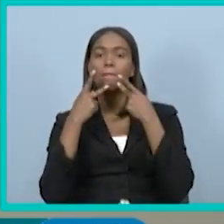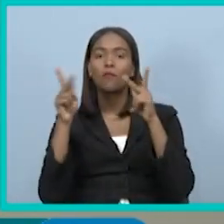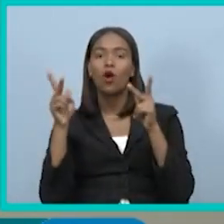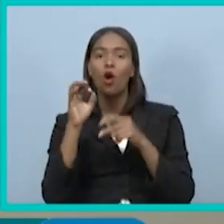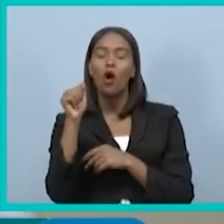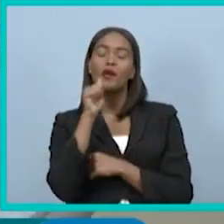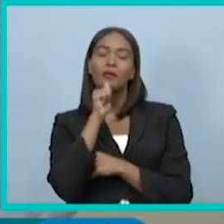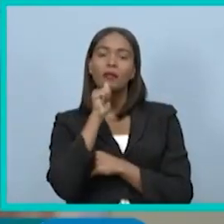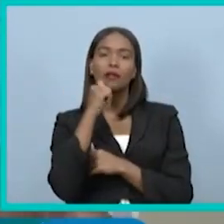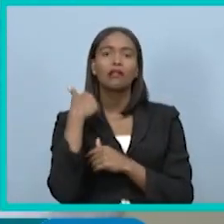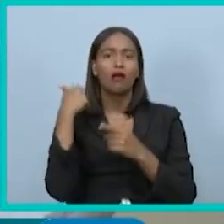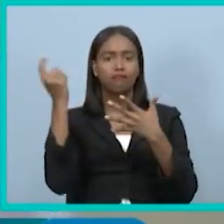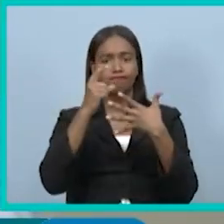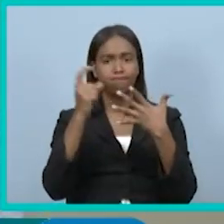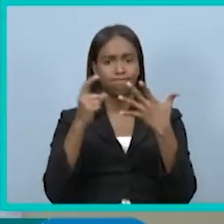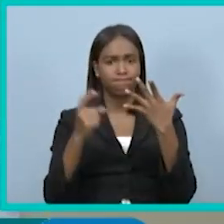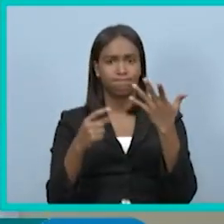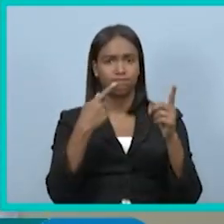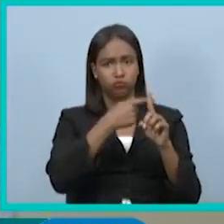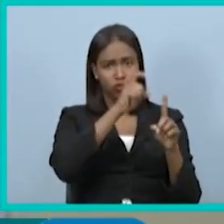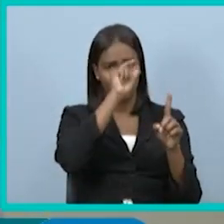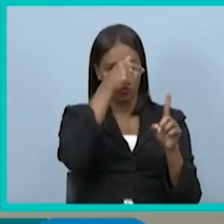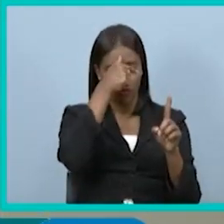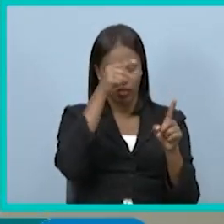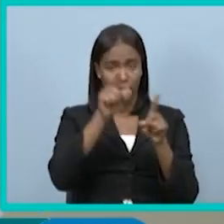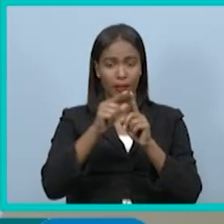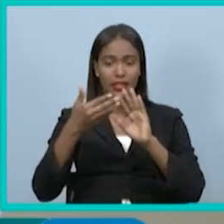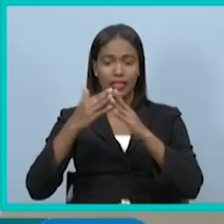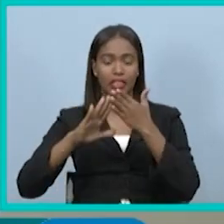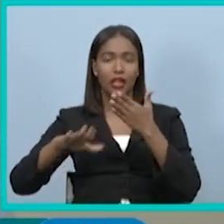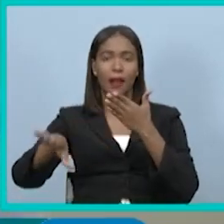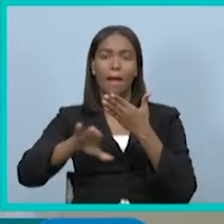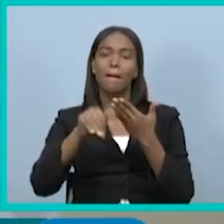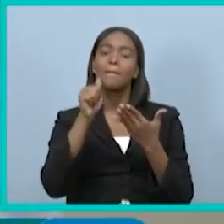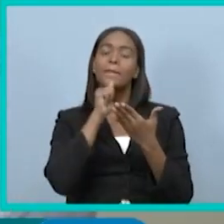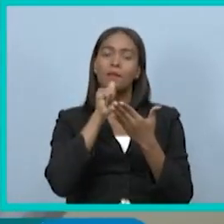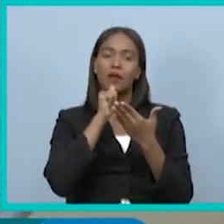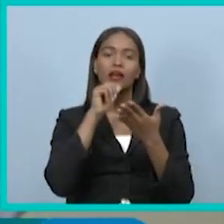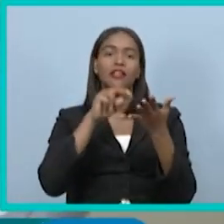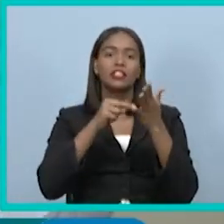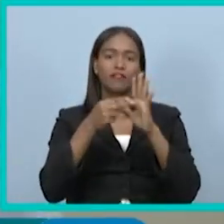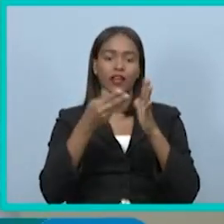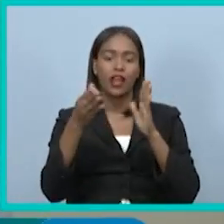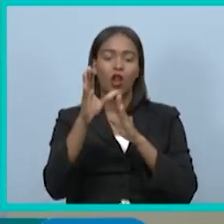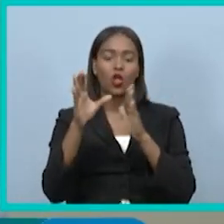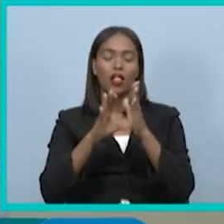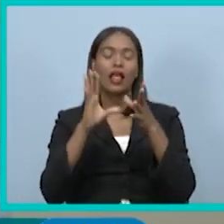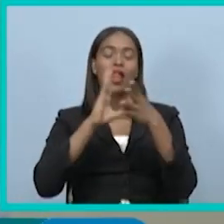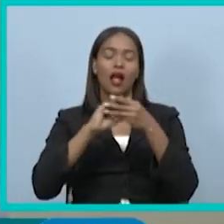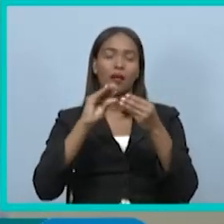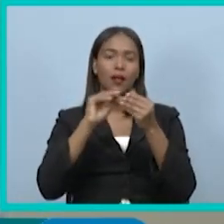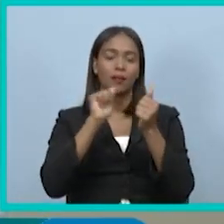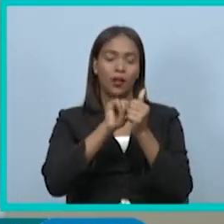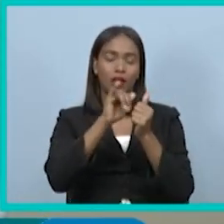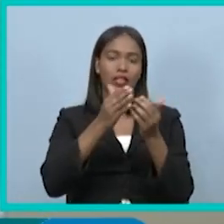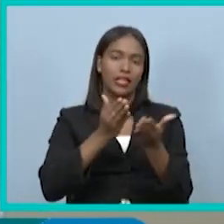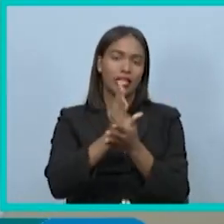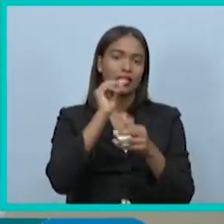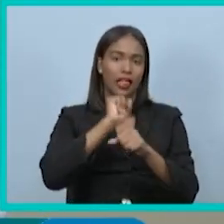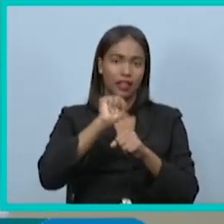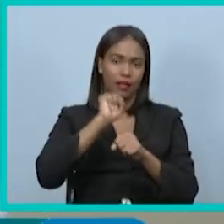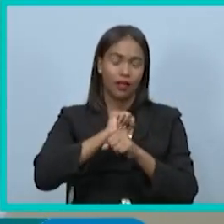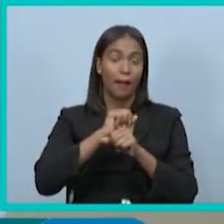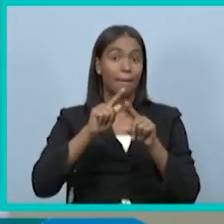cantidad de despidos, tanto del Estado como del sector privado. Entonces uno dice, la Constitución habla del derecho al trabajo.